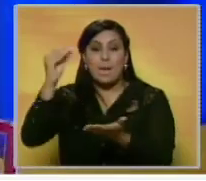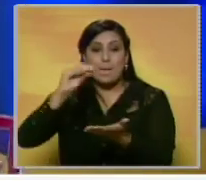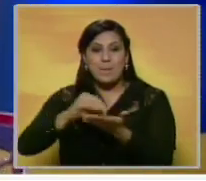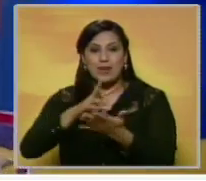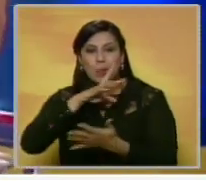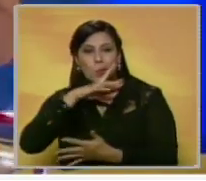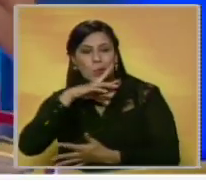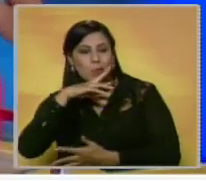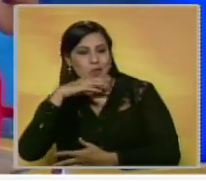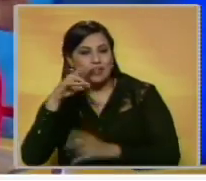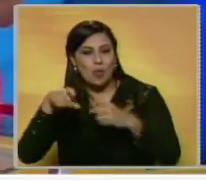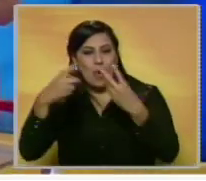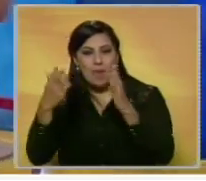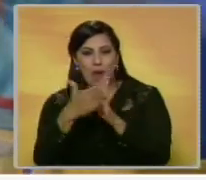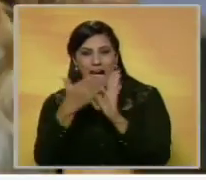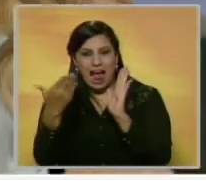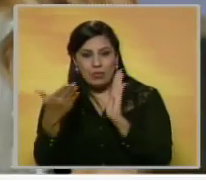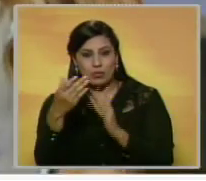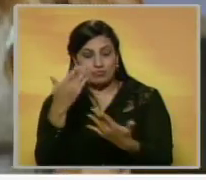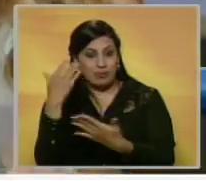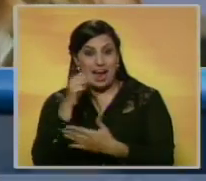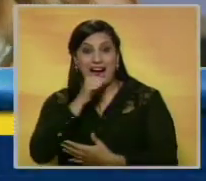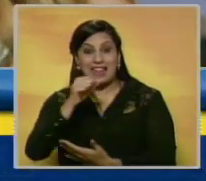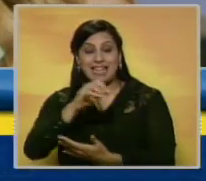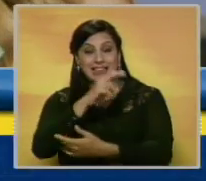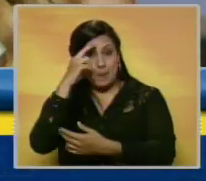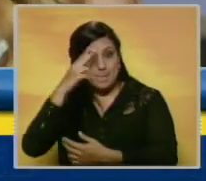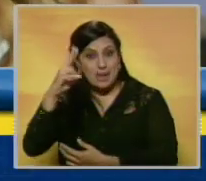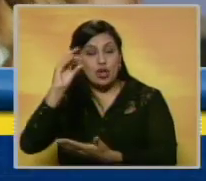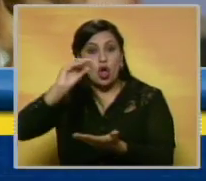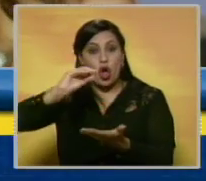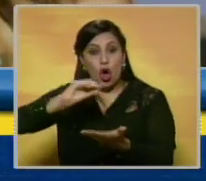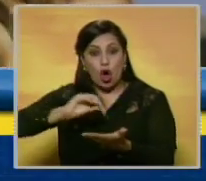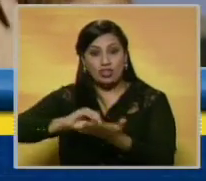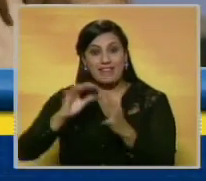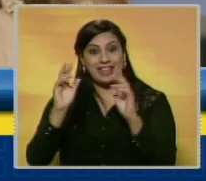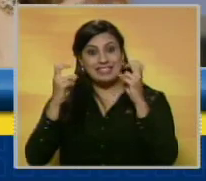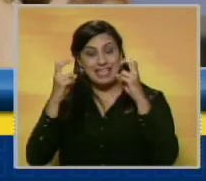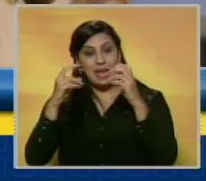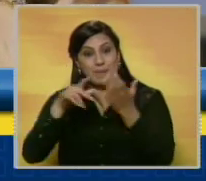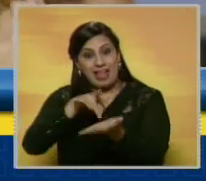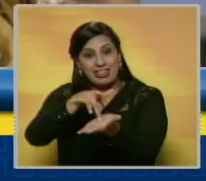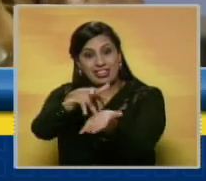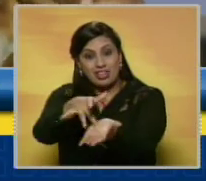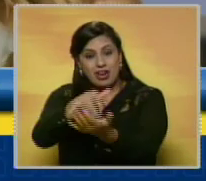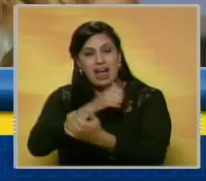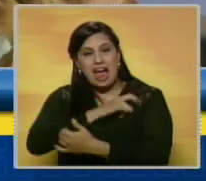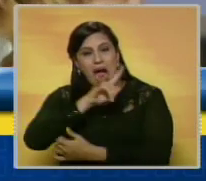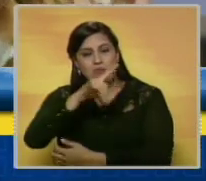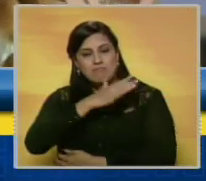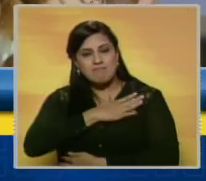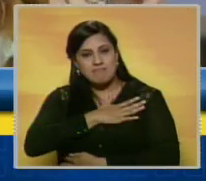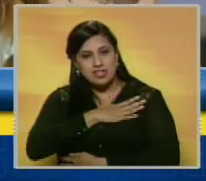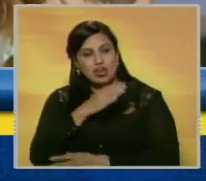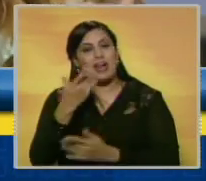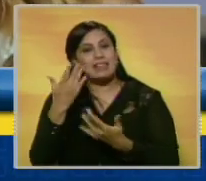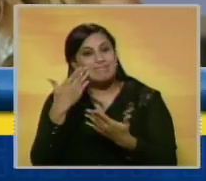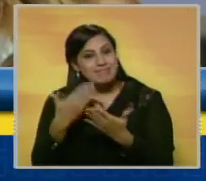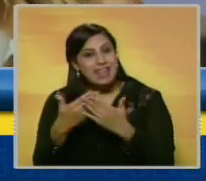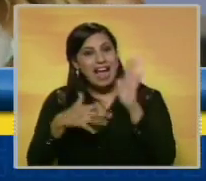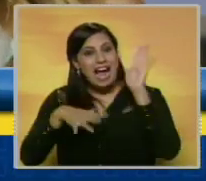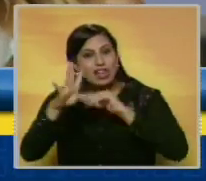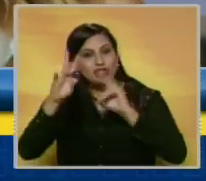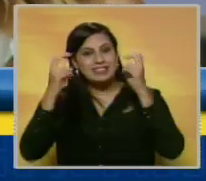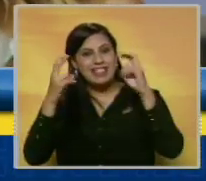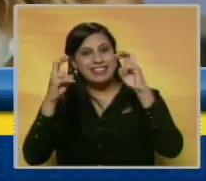provocativa en su nuevo álbum. La cantante mexicana presentó su más reciente material discográfico titulado Amore Mío, que consta de